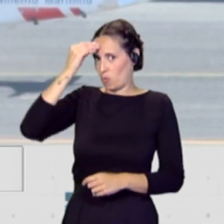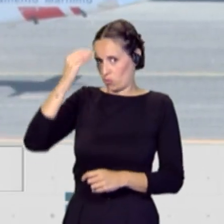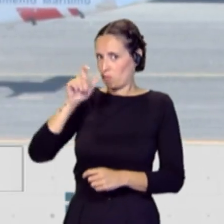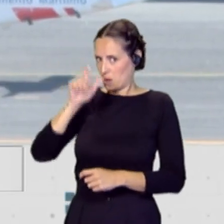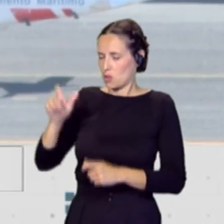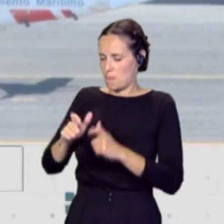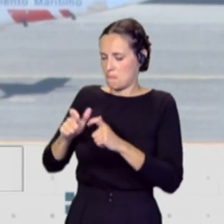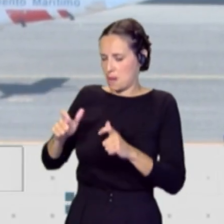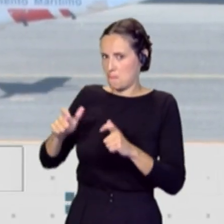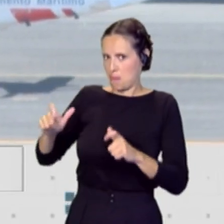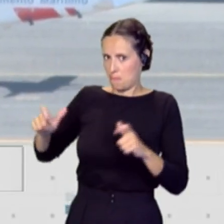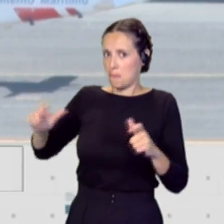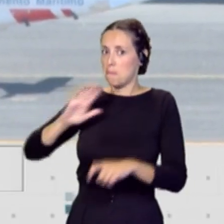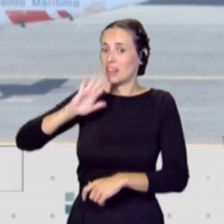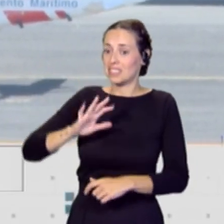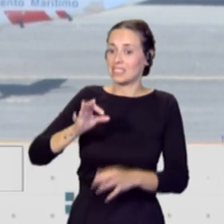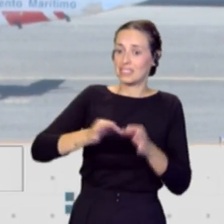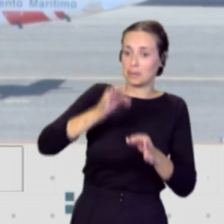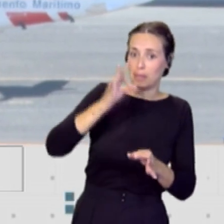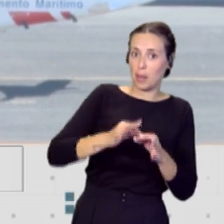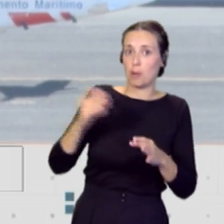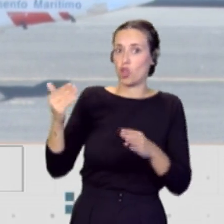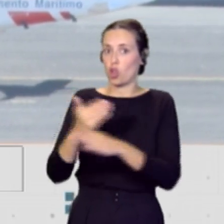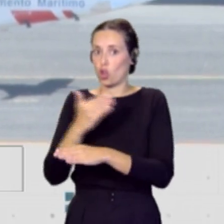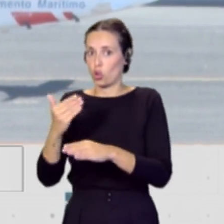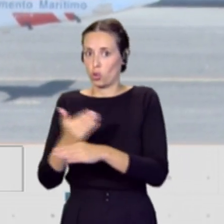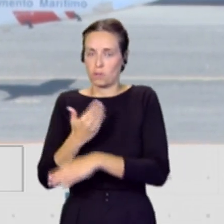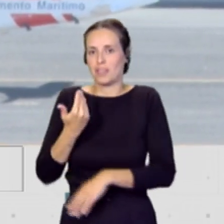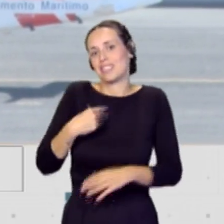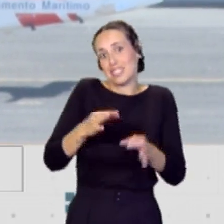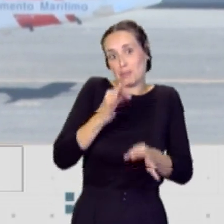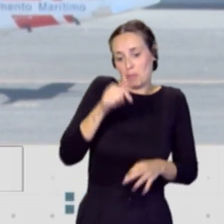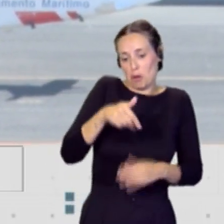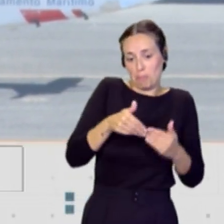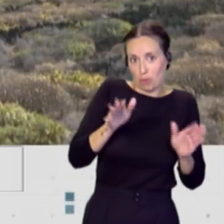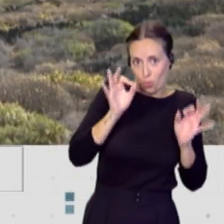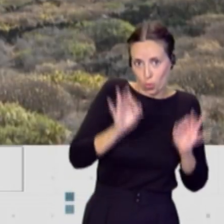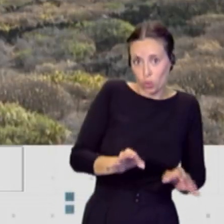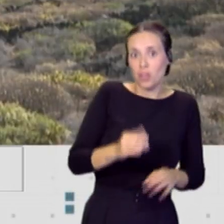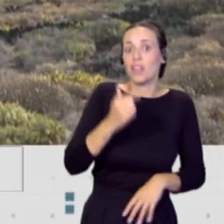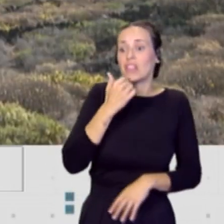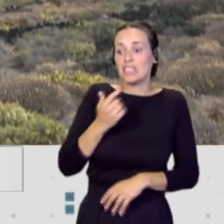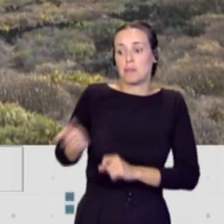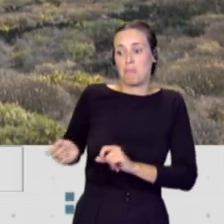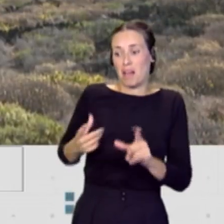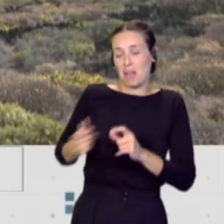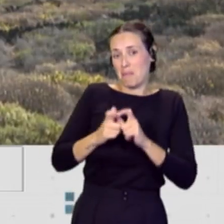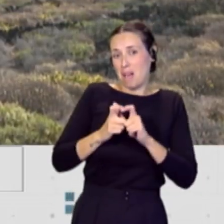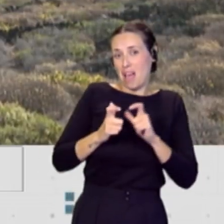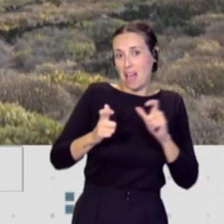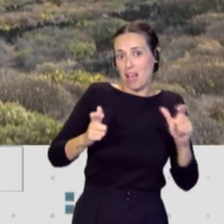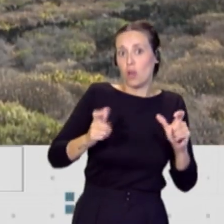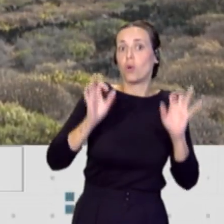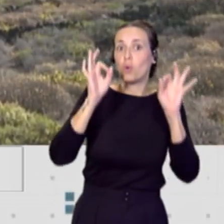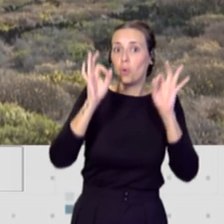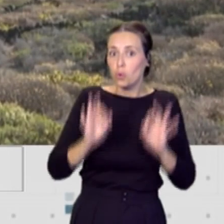Las previsiones de septiembre y octubre, septiembre que comenzamos, pues dice que aumentaría el flujo migratorio. Bueno, pues desde las